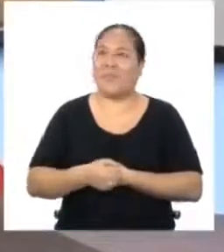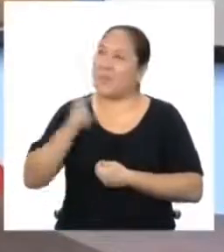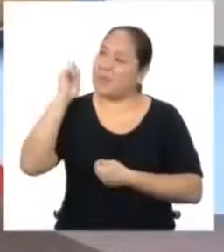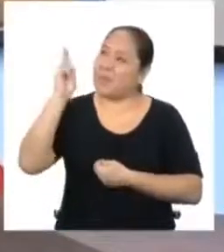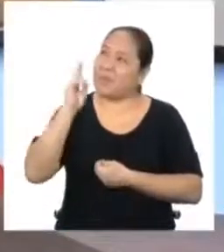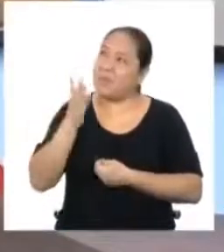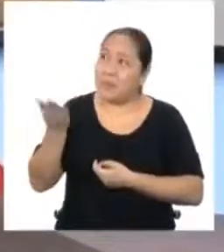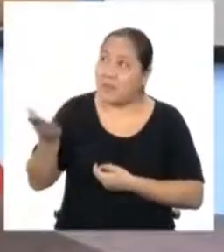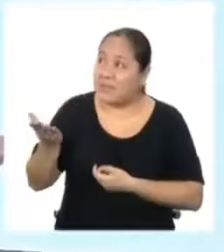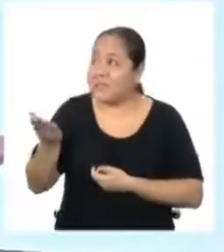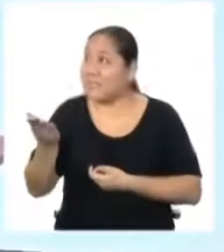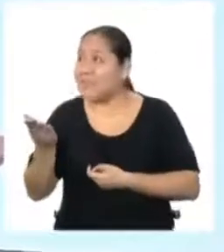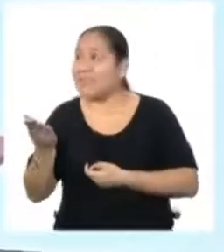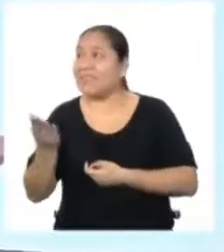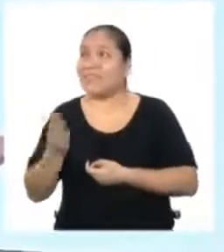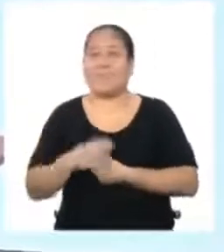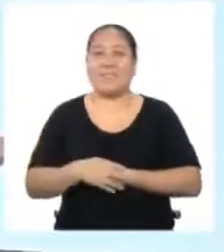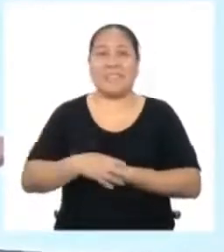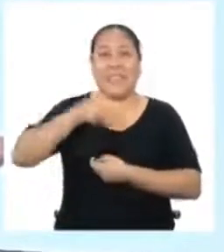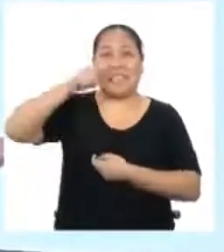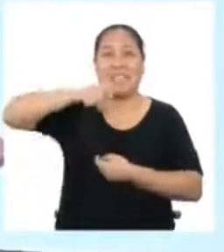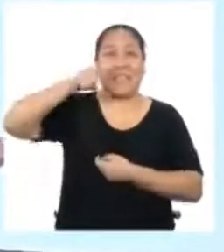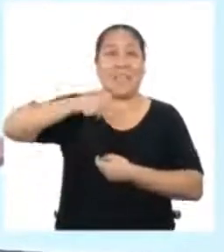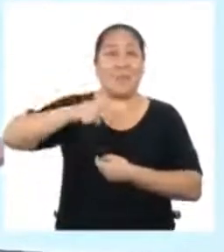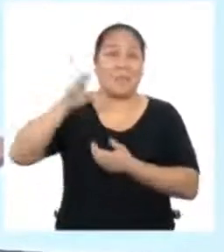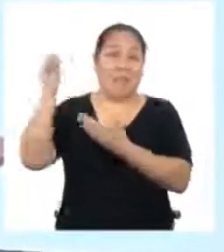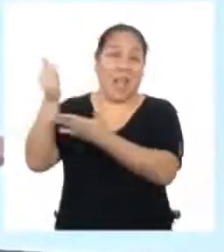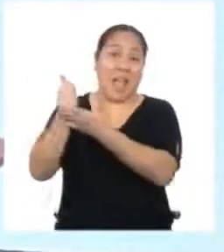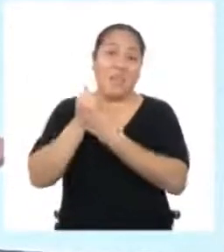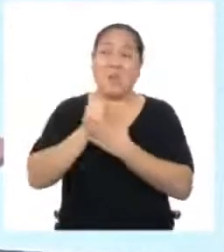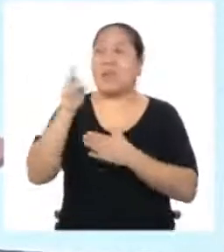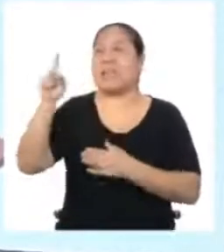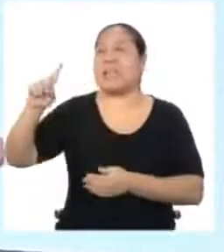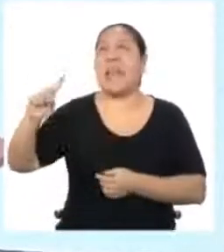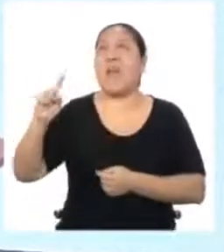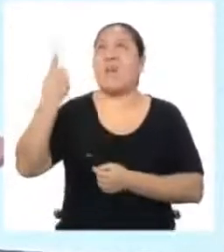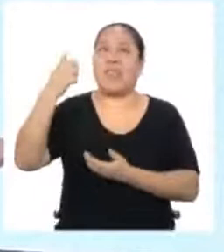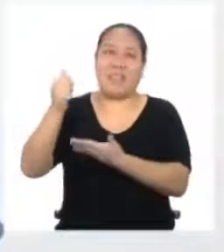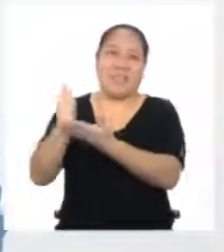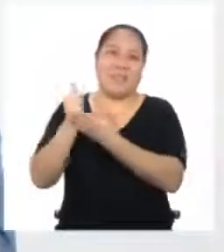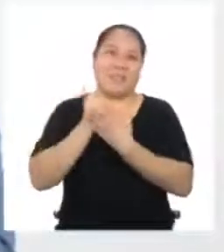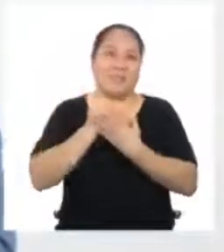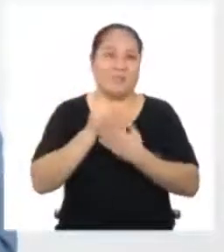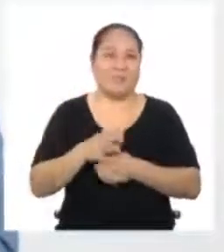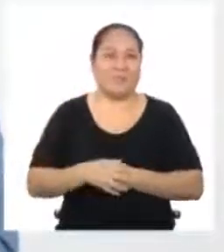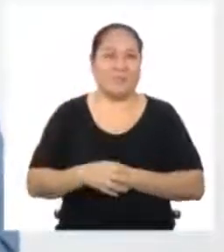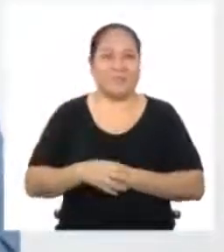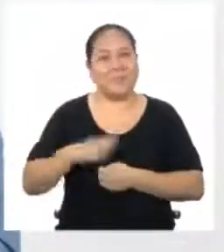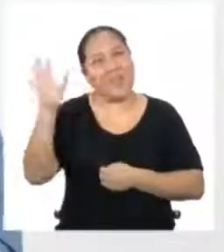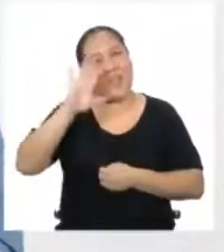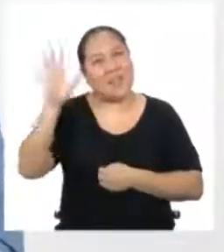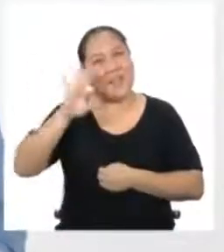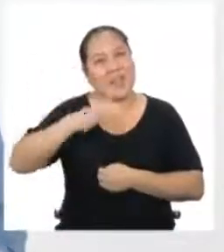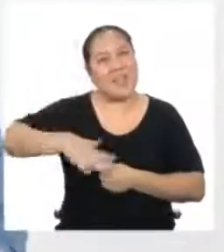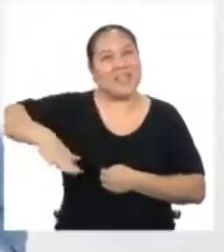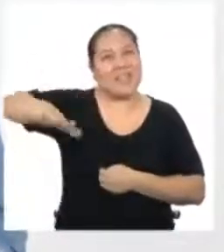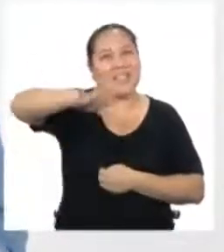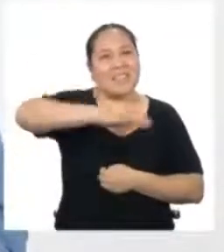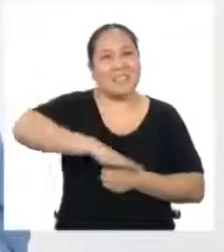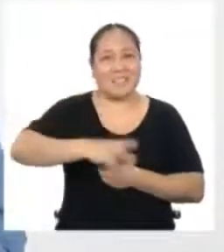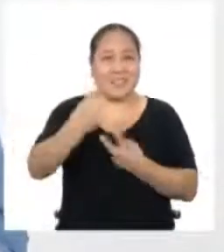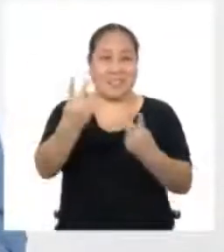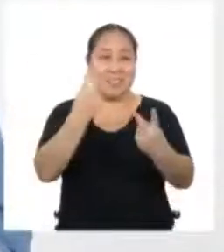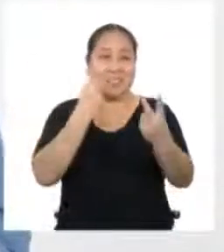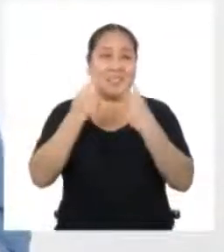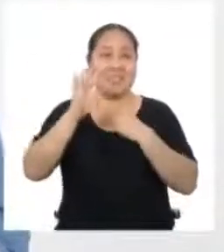Profesora, ¿está ahí? Necesitamos su ayuda, usted es la única que me puede salvar Hola a todas y todos quienes nos